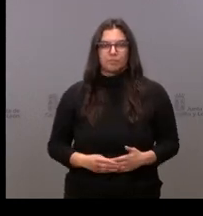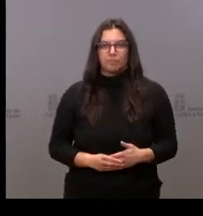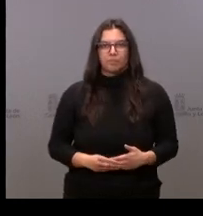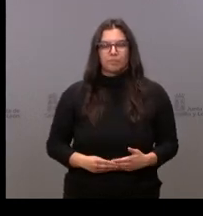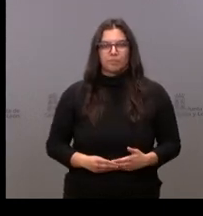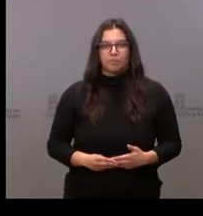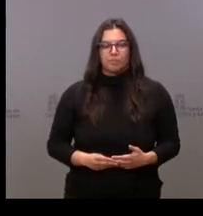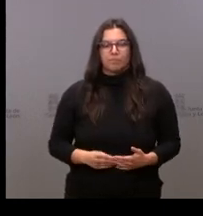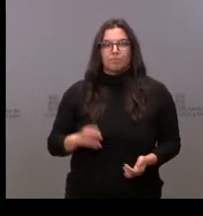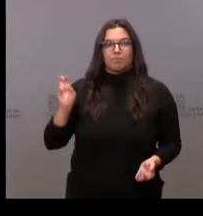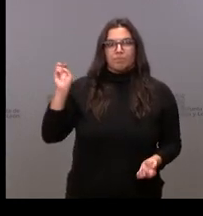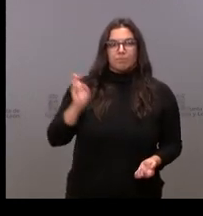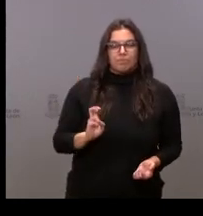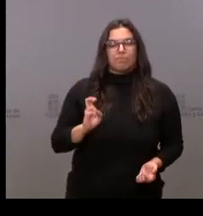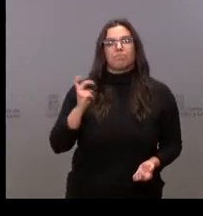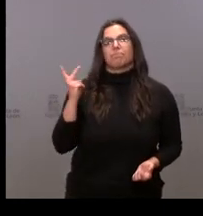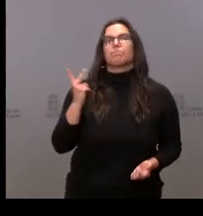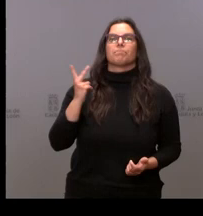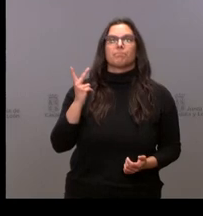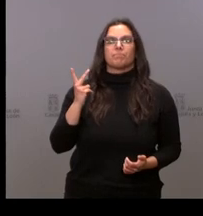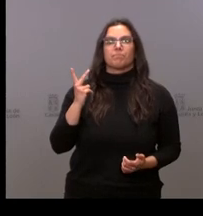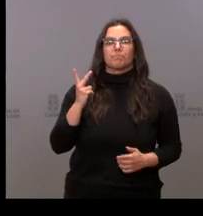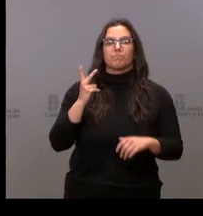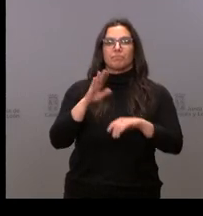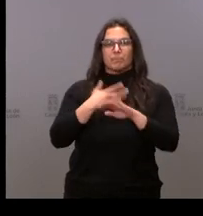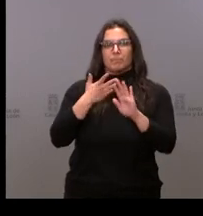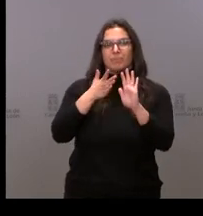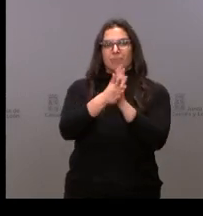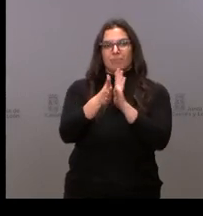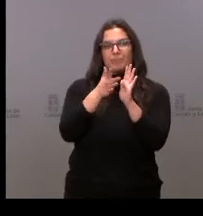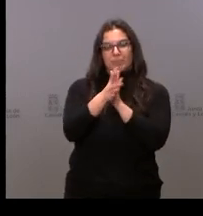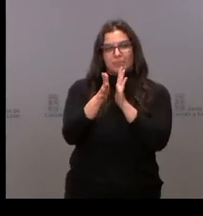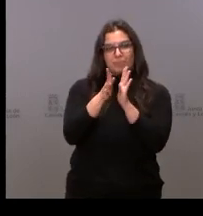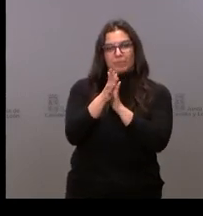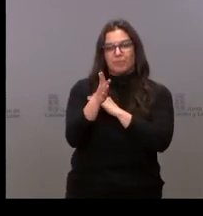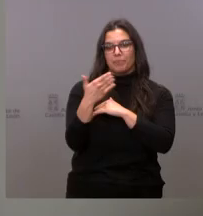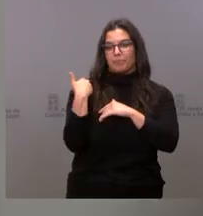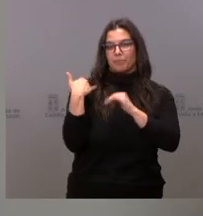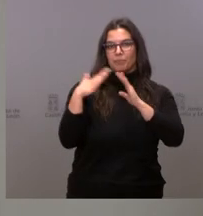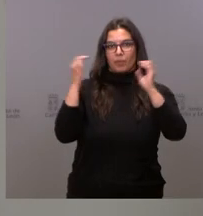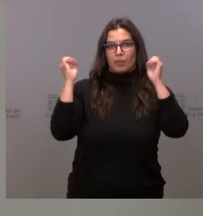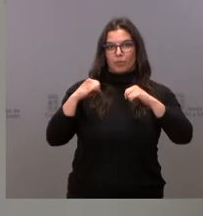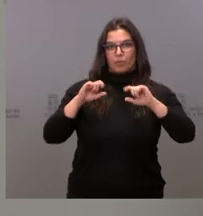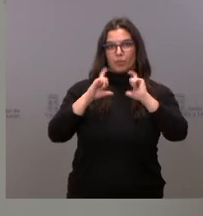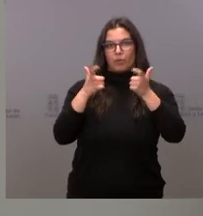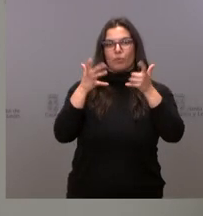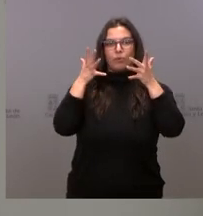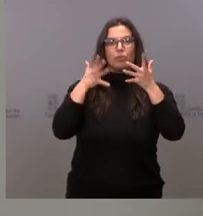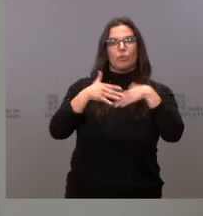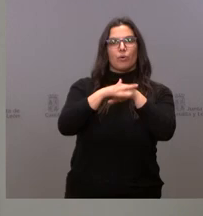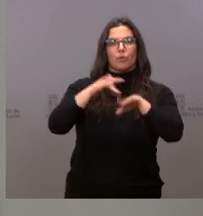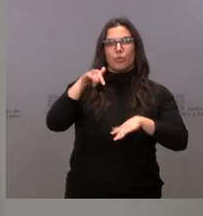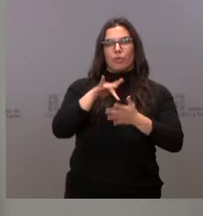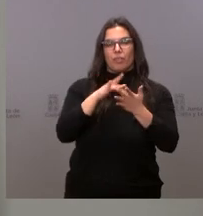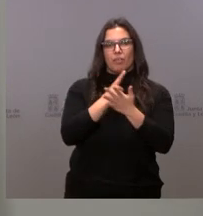...comparecemos para dar cuenta de los acuerdos del Consejo de Gobierno de hoy